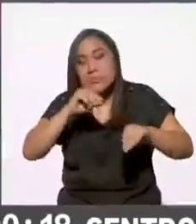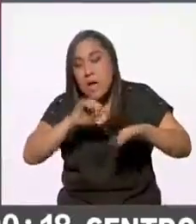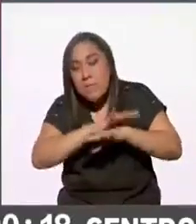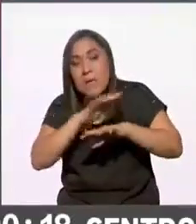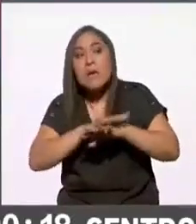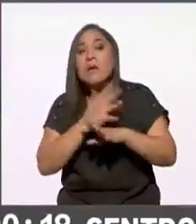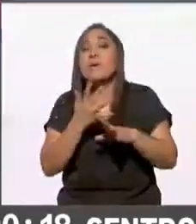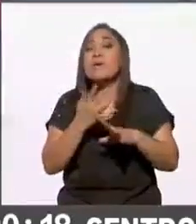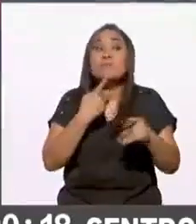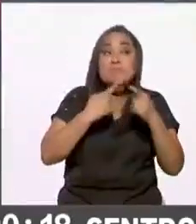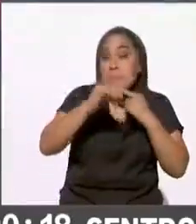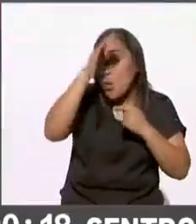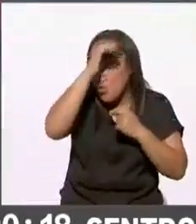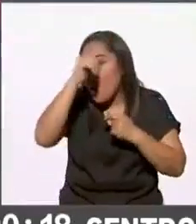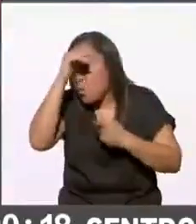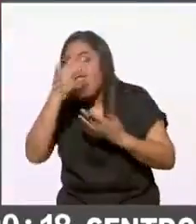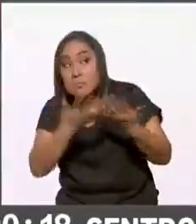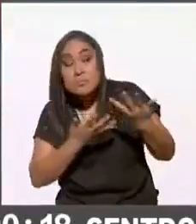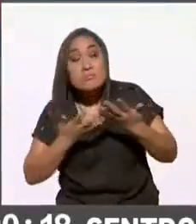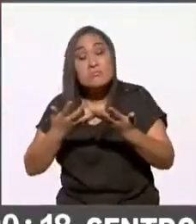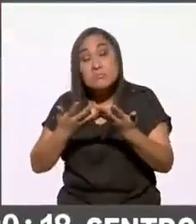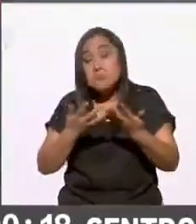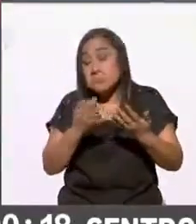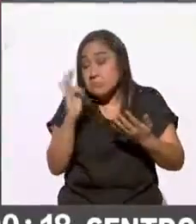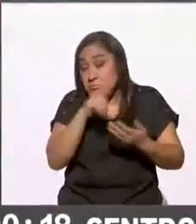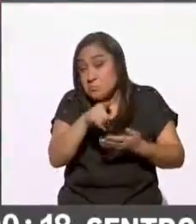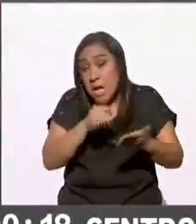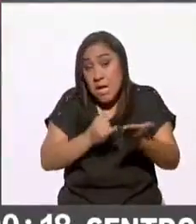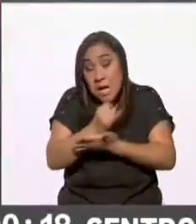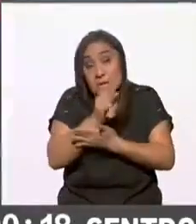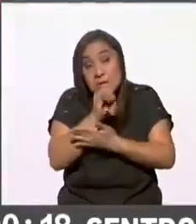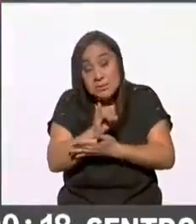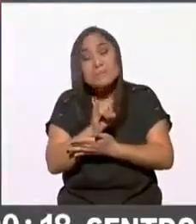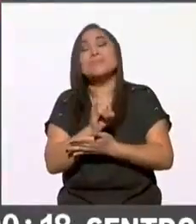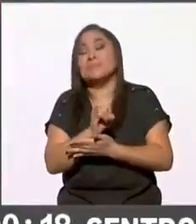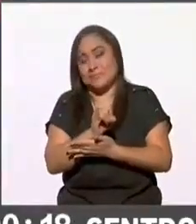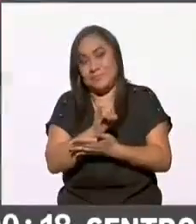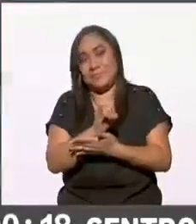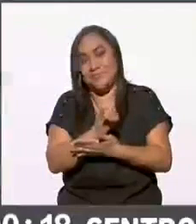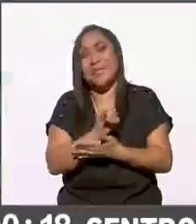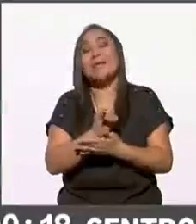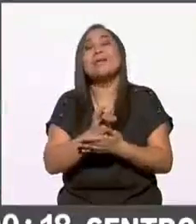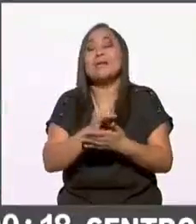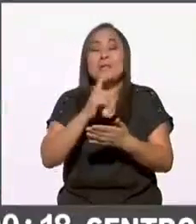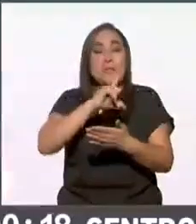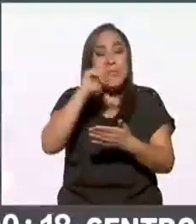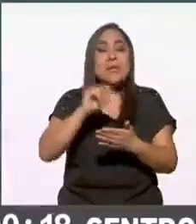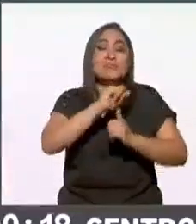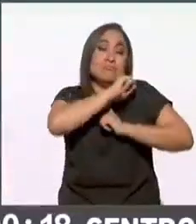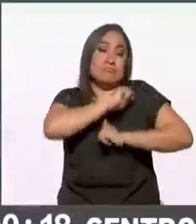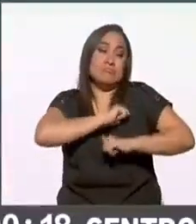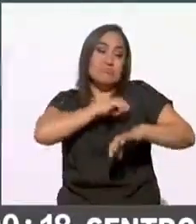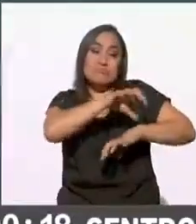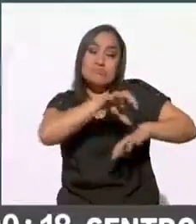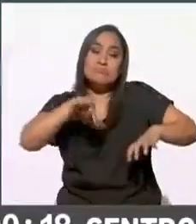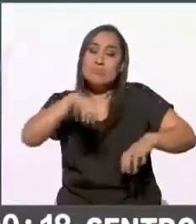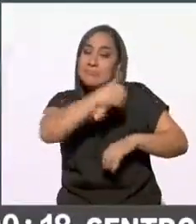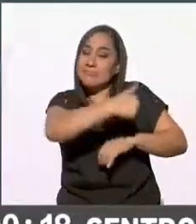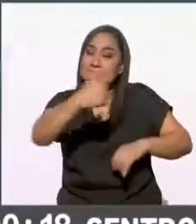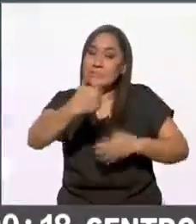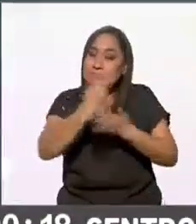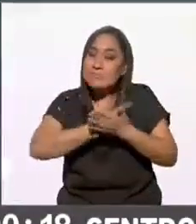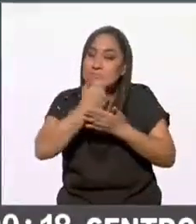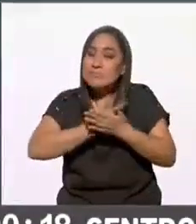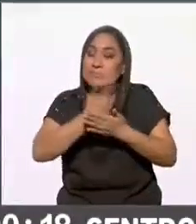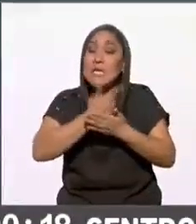las formas si es que estas tendencias se confirman como bien sabemos vienen los cómputos distritales a partir del miércoles a